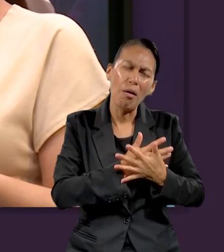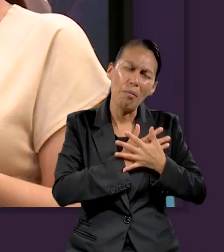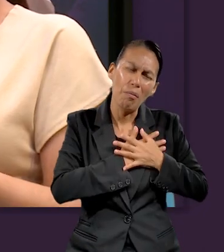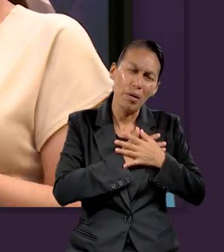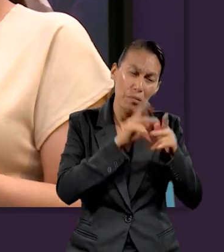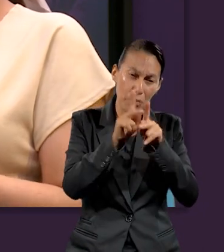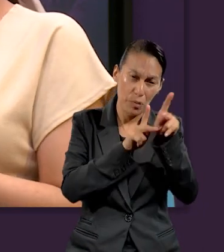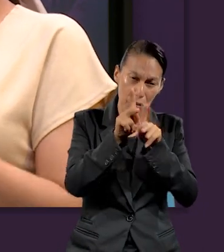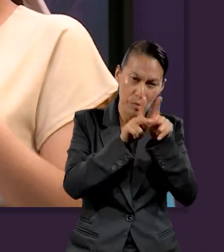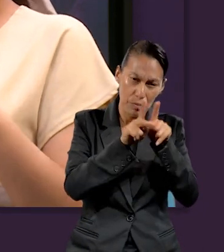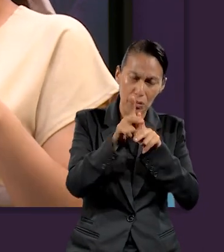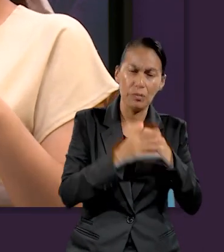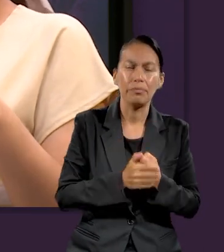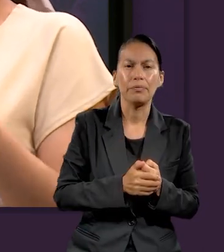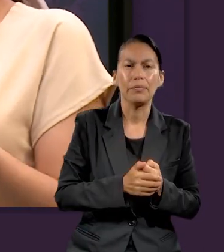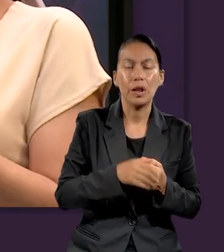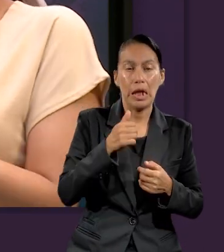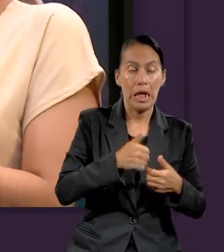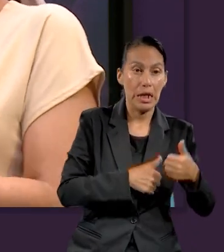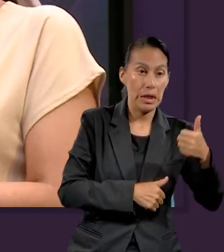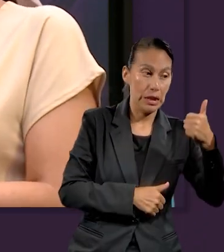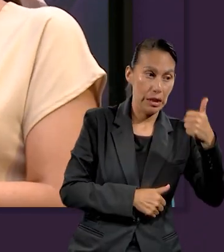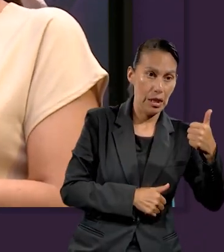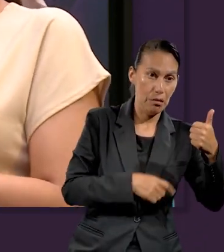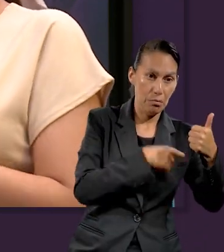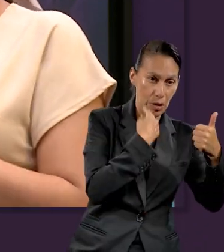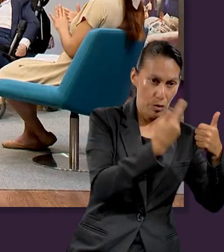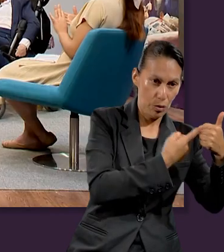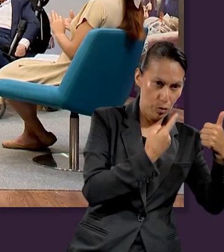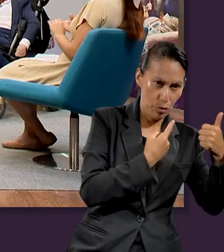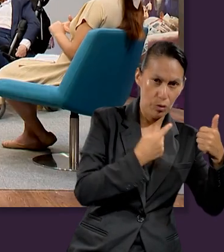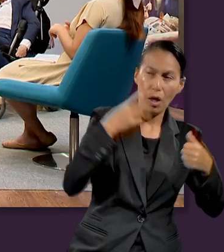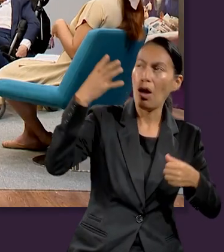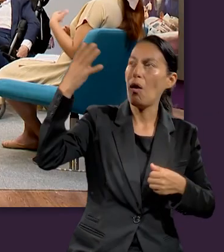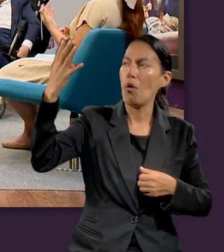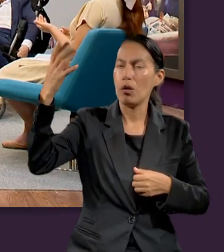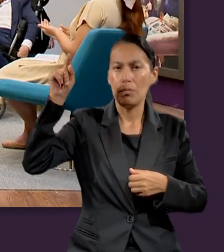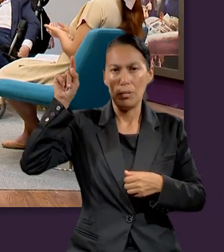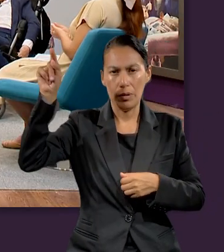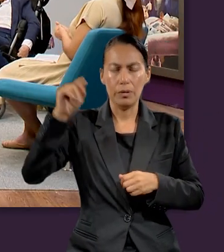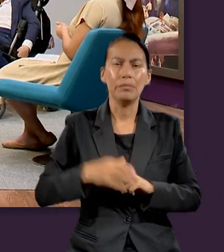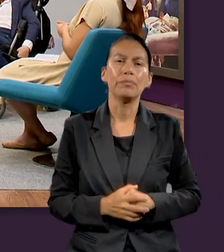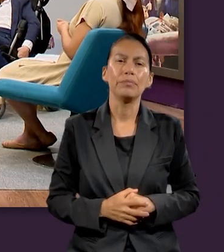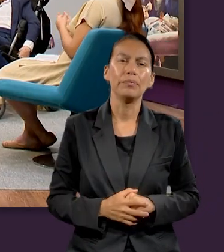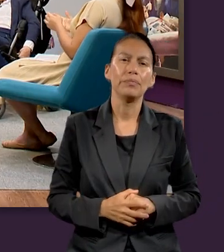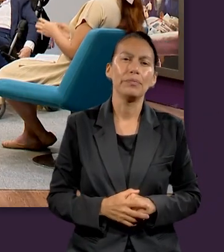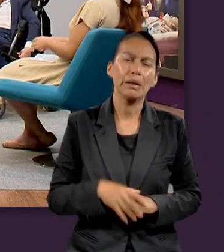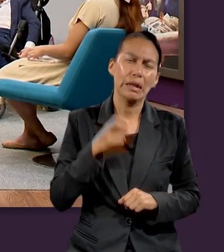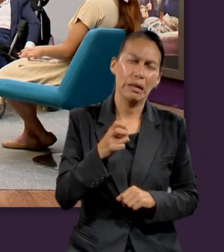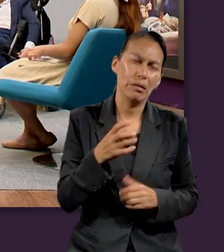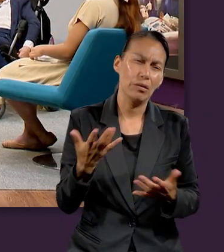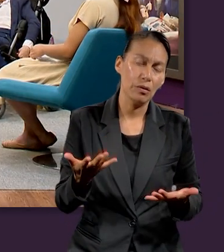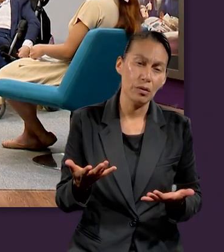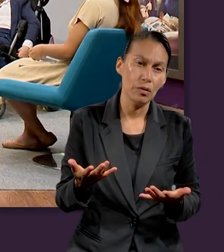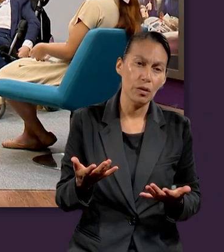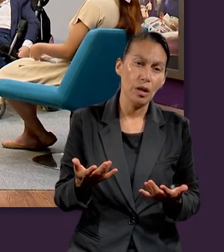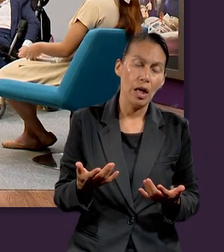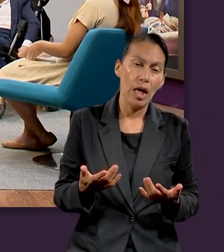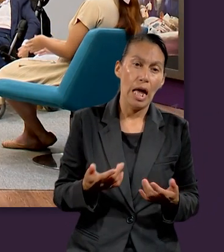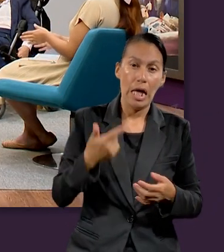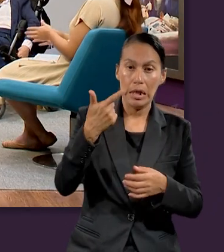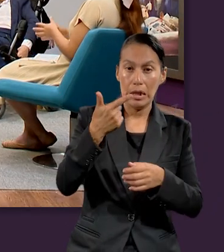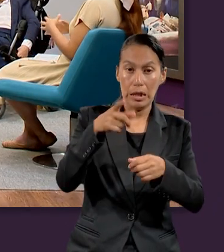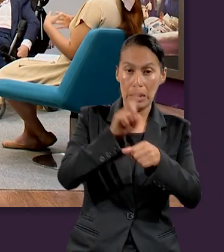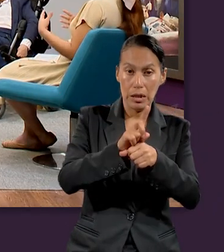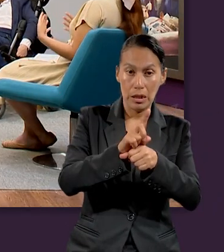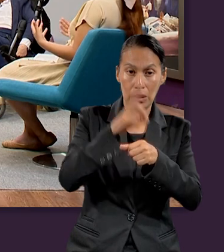mandamientos, la mayoría los dio para nosotros, y solo cuatro los escogió para Él. Y aparte, es otro